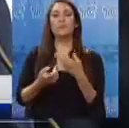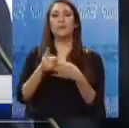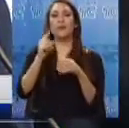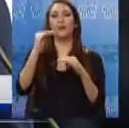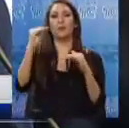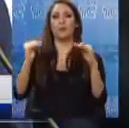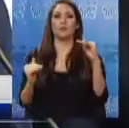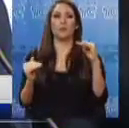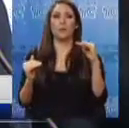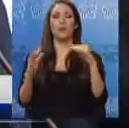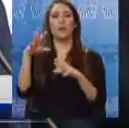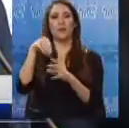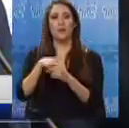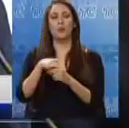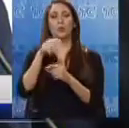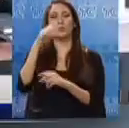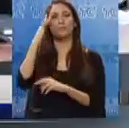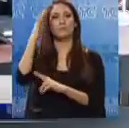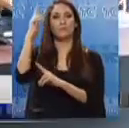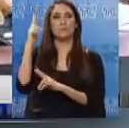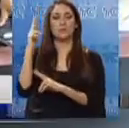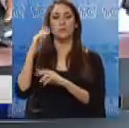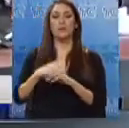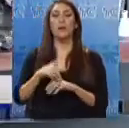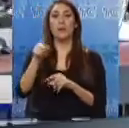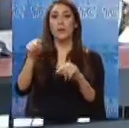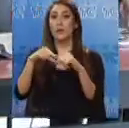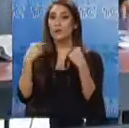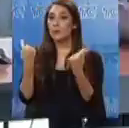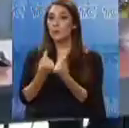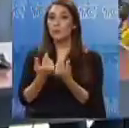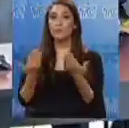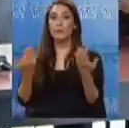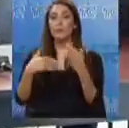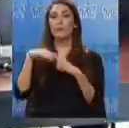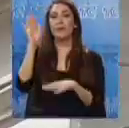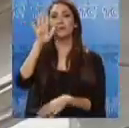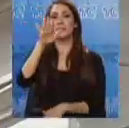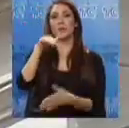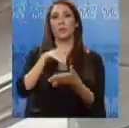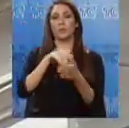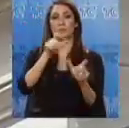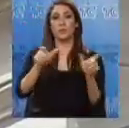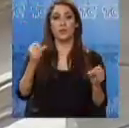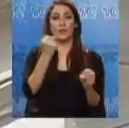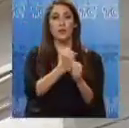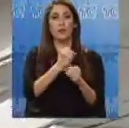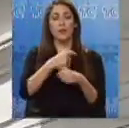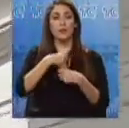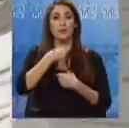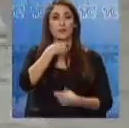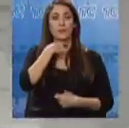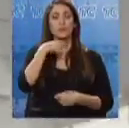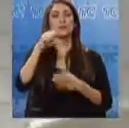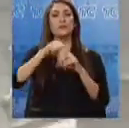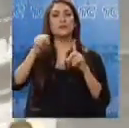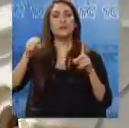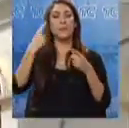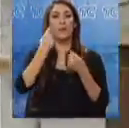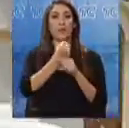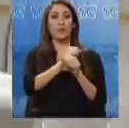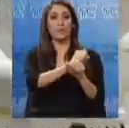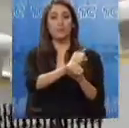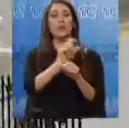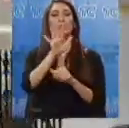desigualdad al interior de Fuerzas Armadas. Según el gremio que congrega a más de 5.000 trabajadores civiles del Sistema Nacional de Defensa,